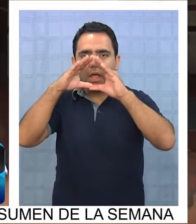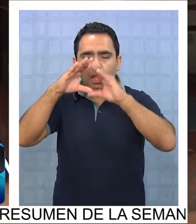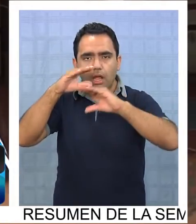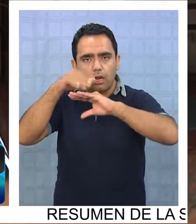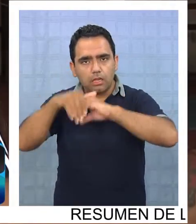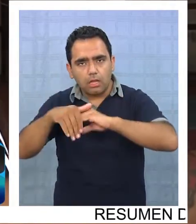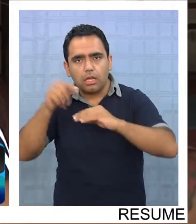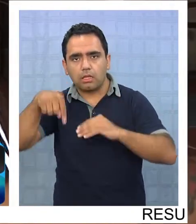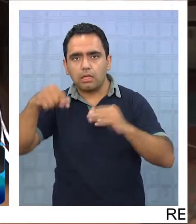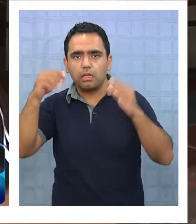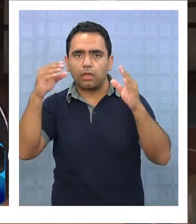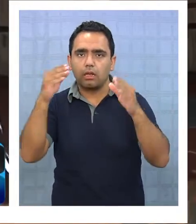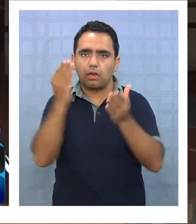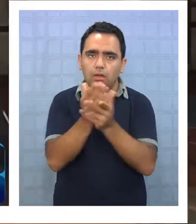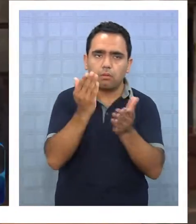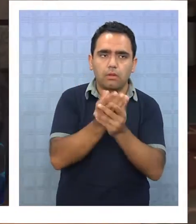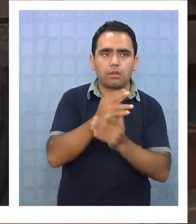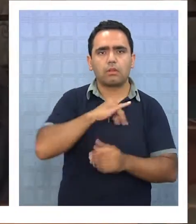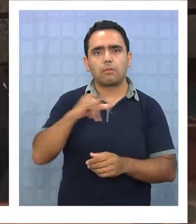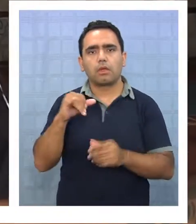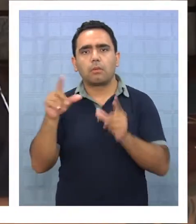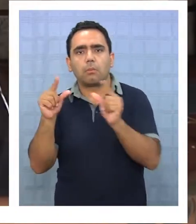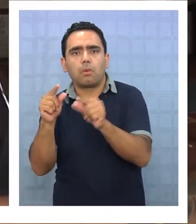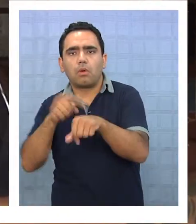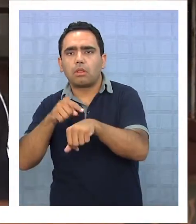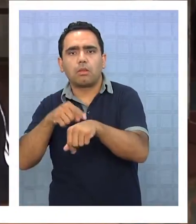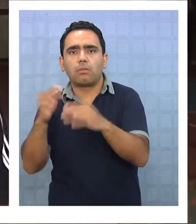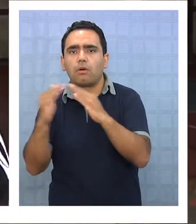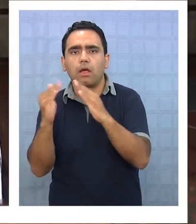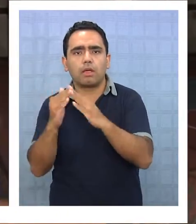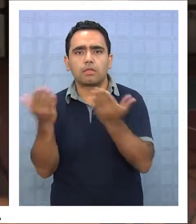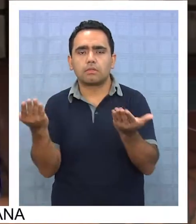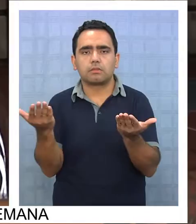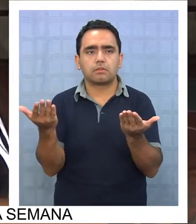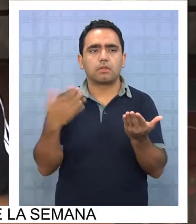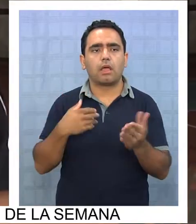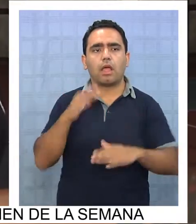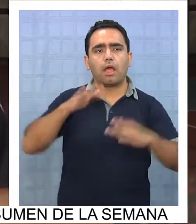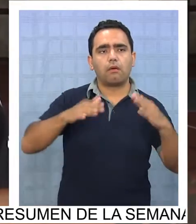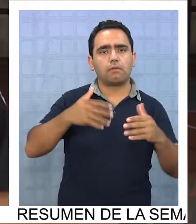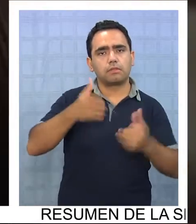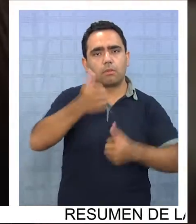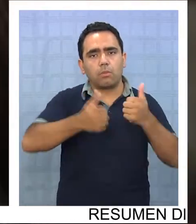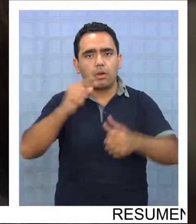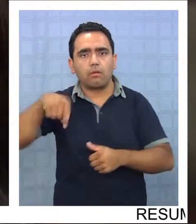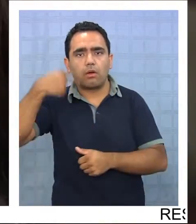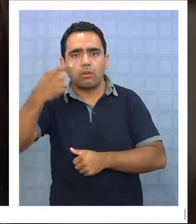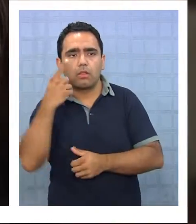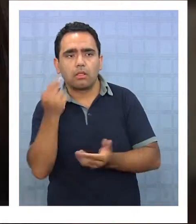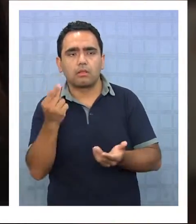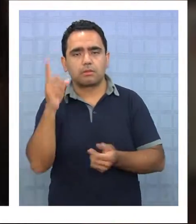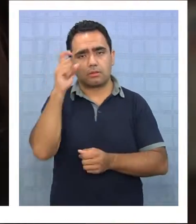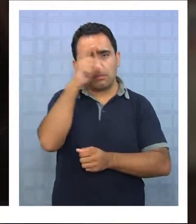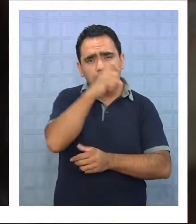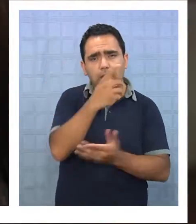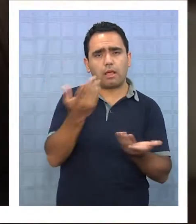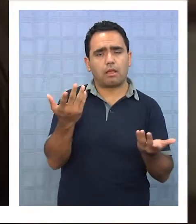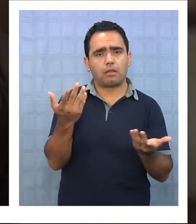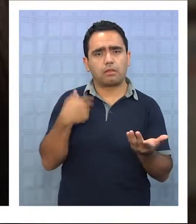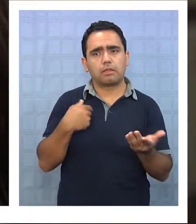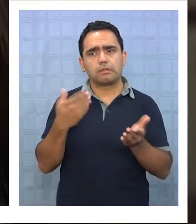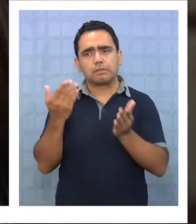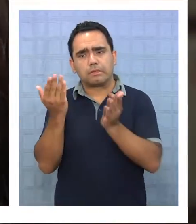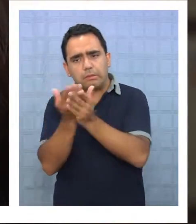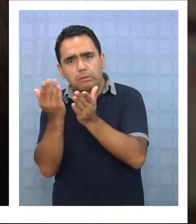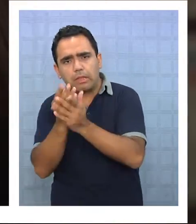queda súper poco tiempo para estar en la casa o hacer algo. Aparte que a veces tenemos pruebas para el otro día, entonces igual es complicado estar